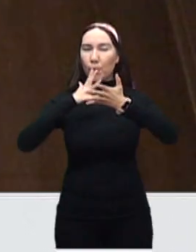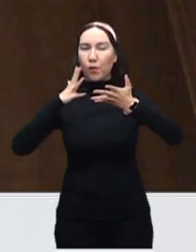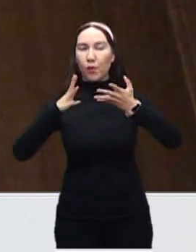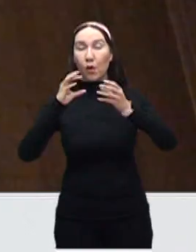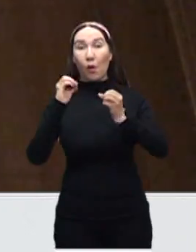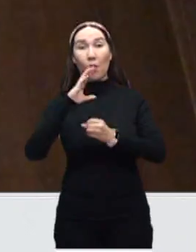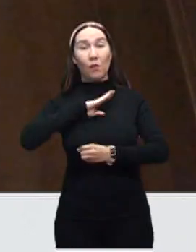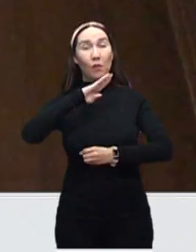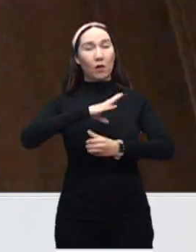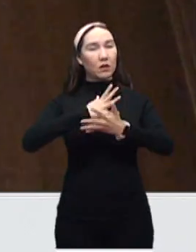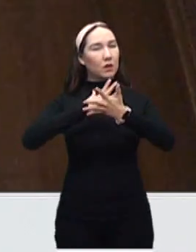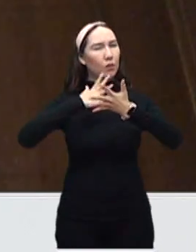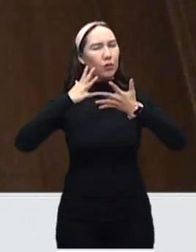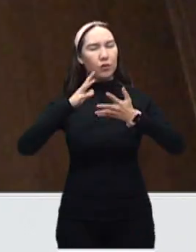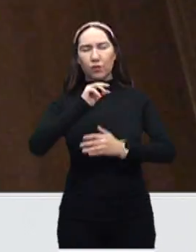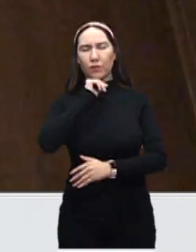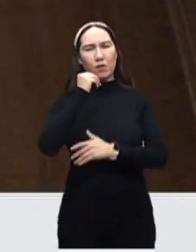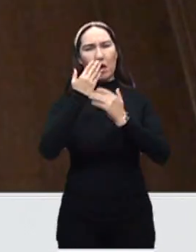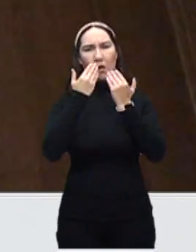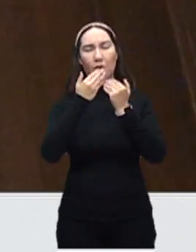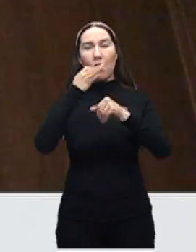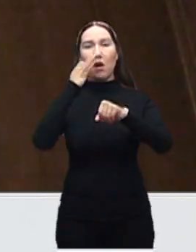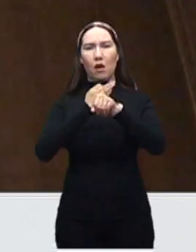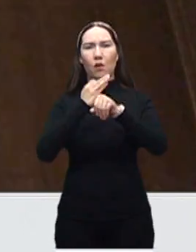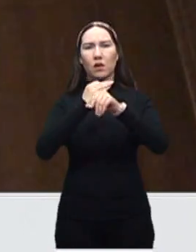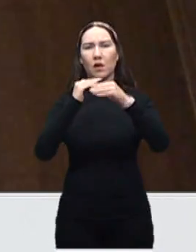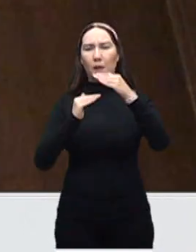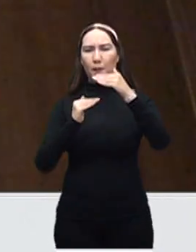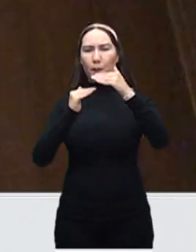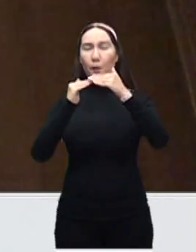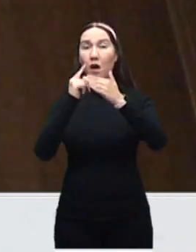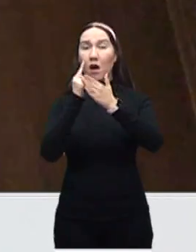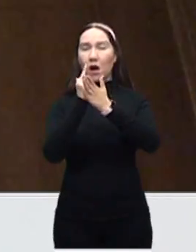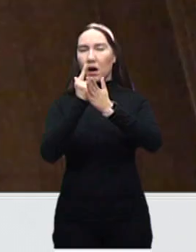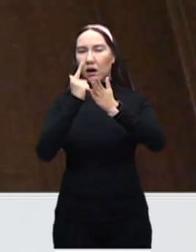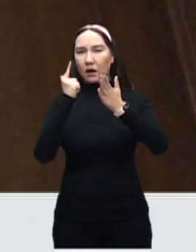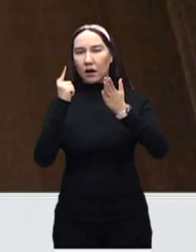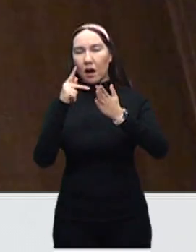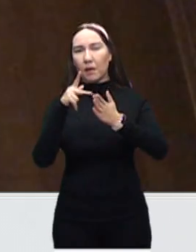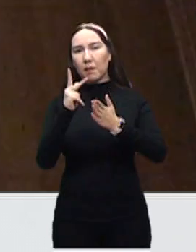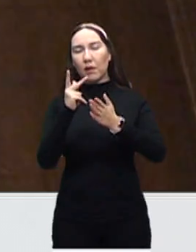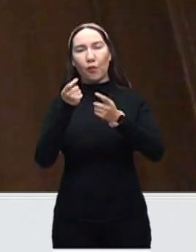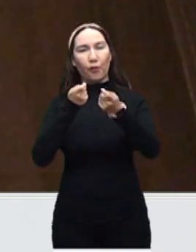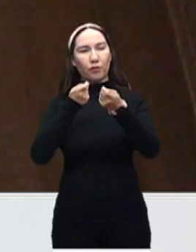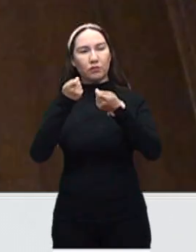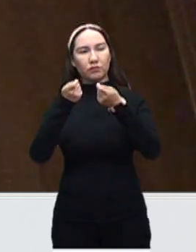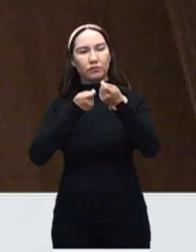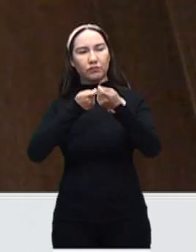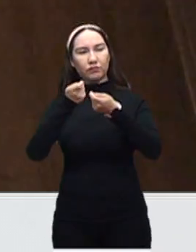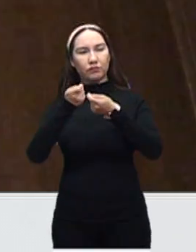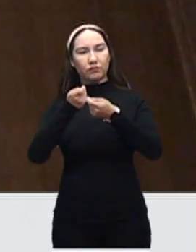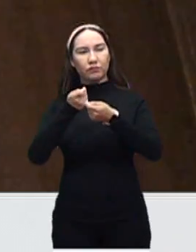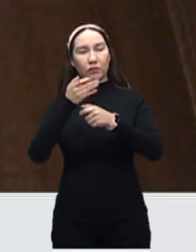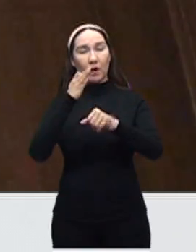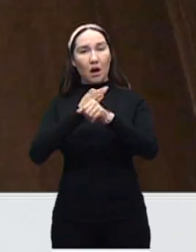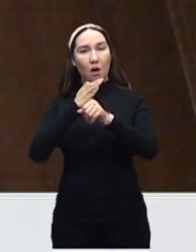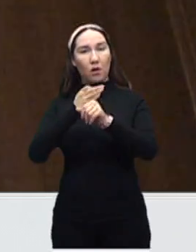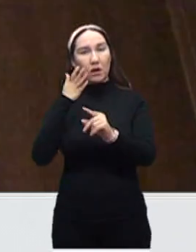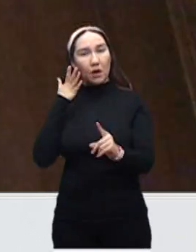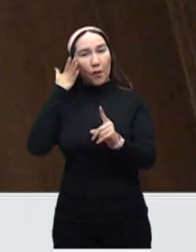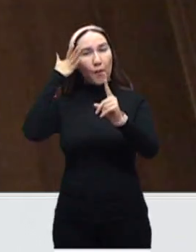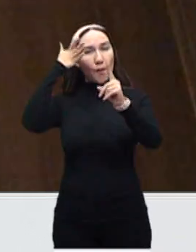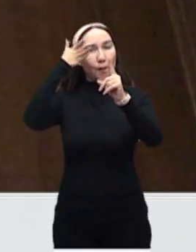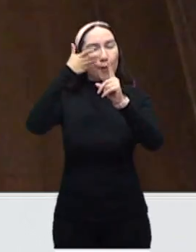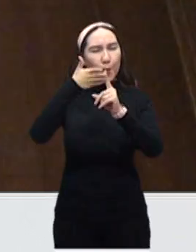defunciones. Nos hemos mantenido en niveles altos, nada agradables. No es lo que queremos. Nuestra meta, Miguel, si me permites,